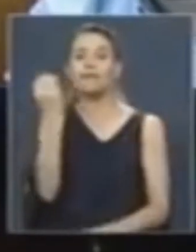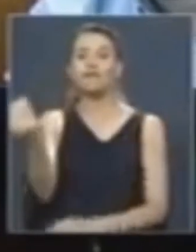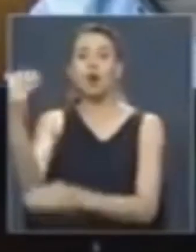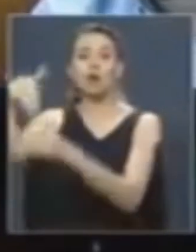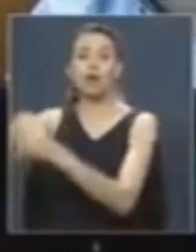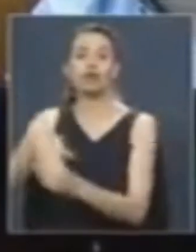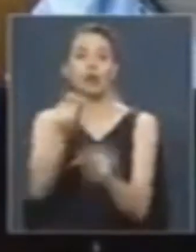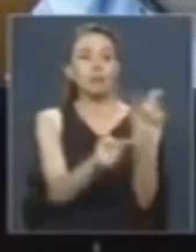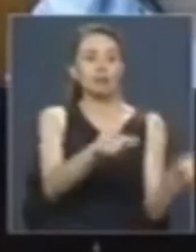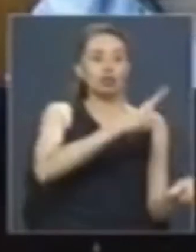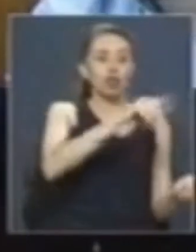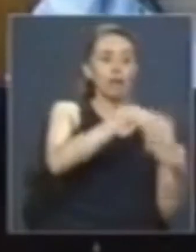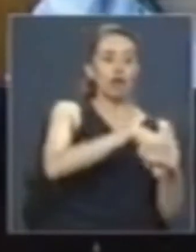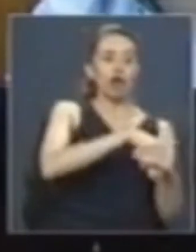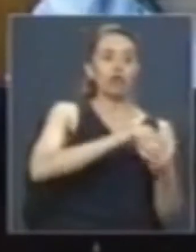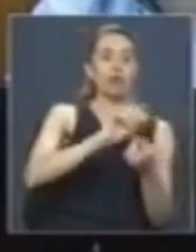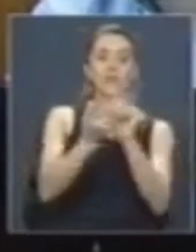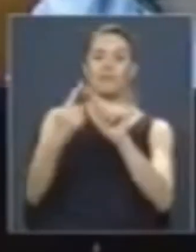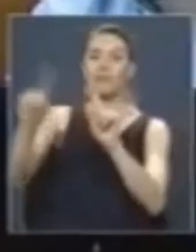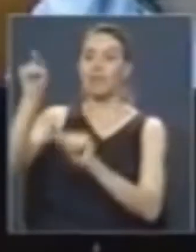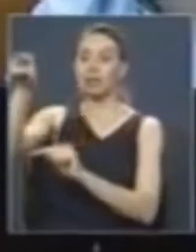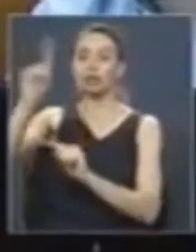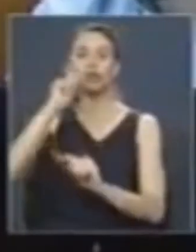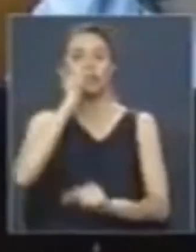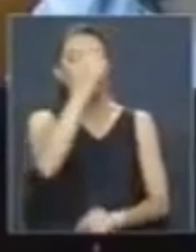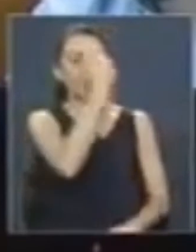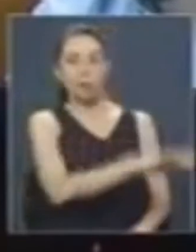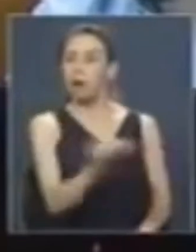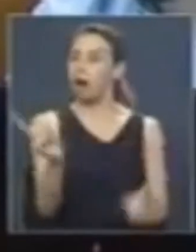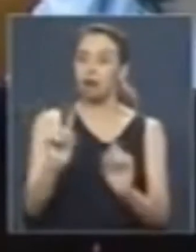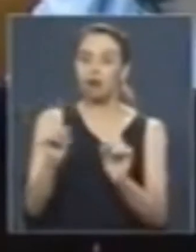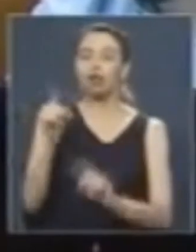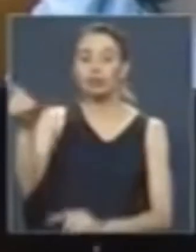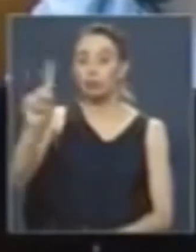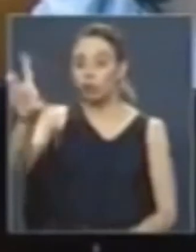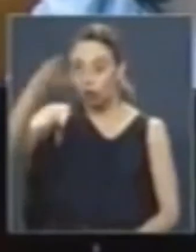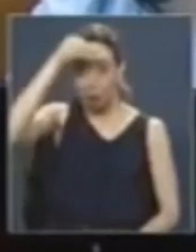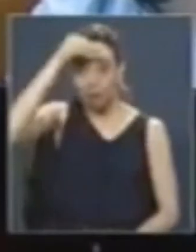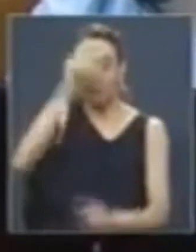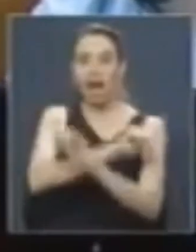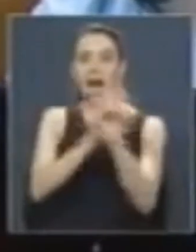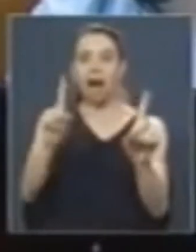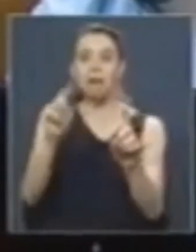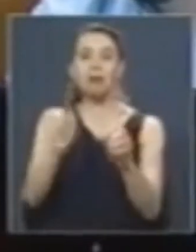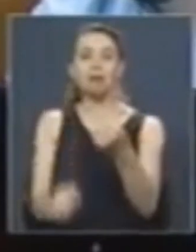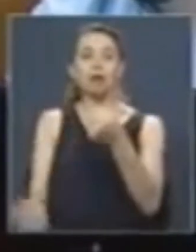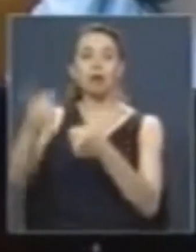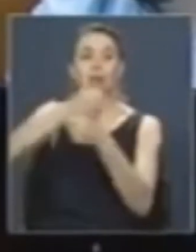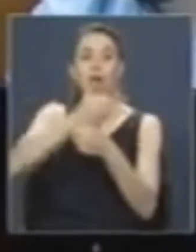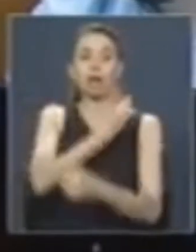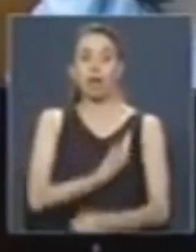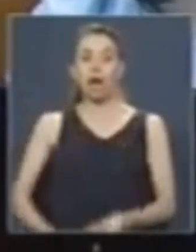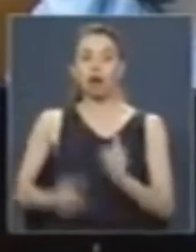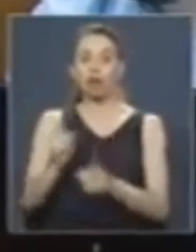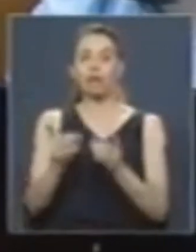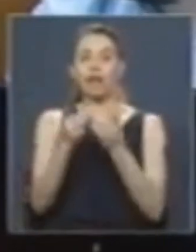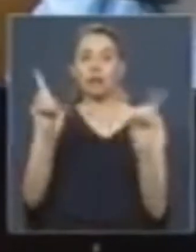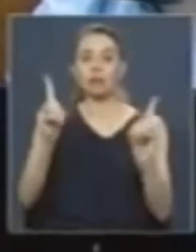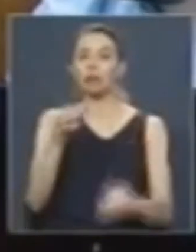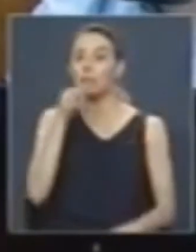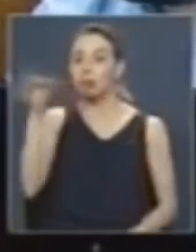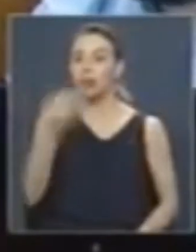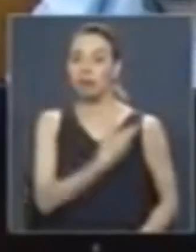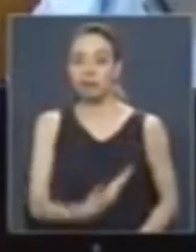vota como ustedes no es el voto malo. Sin ese aprendizaje jamás podrán aspirar a gobernar la democracia. He dicho,